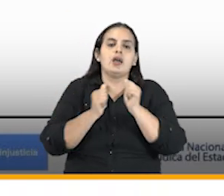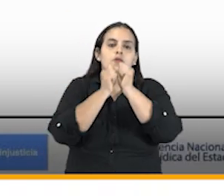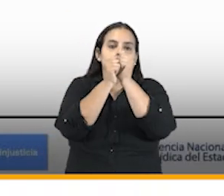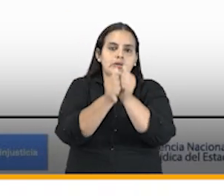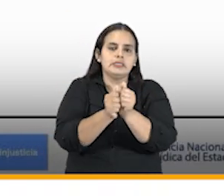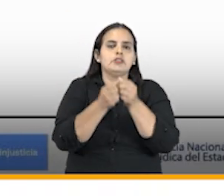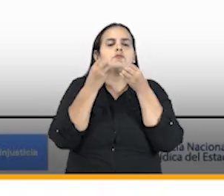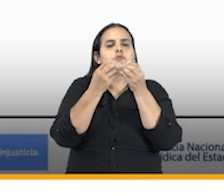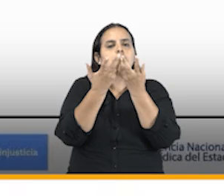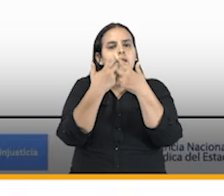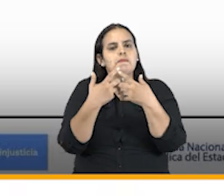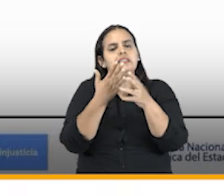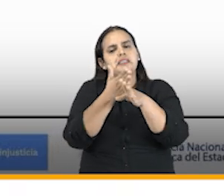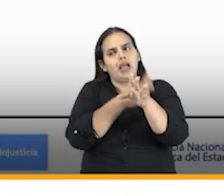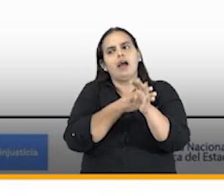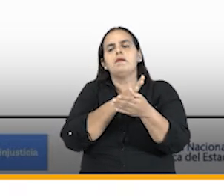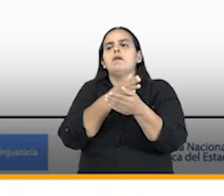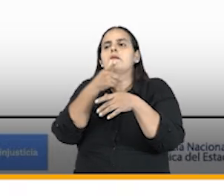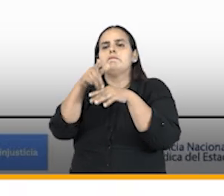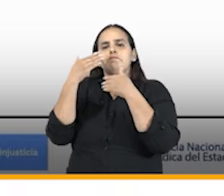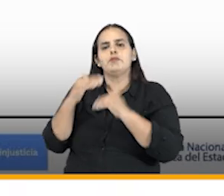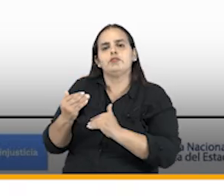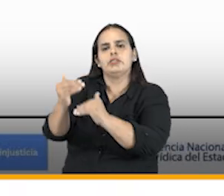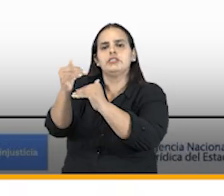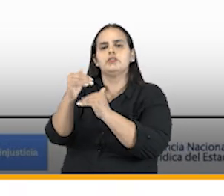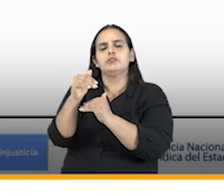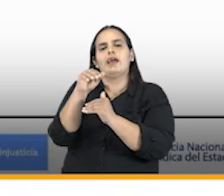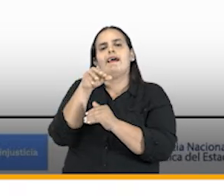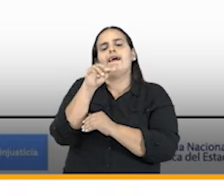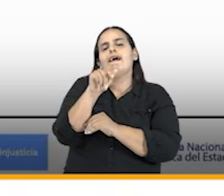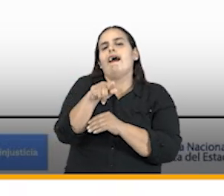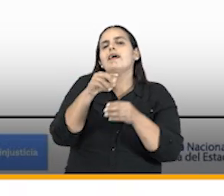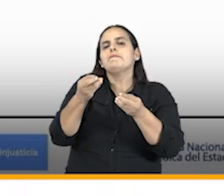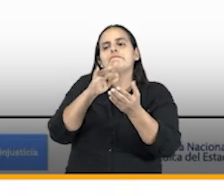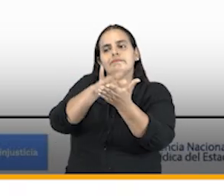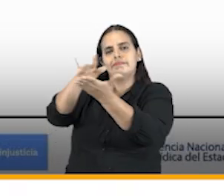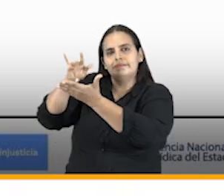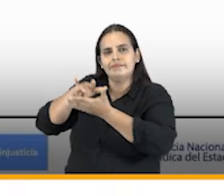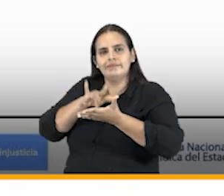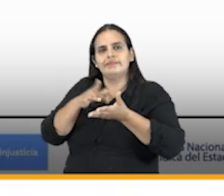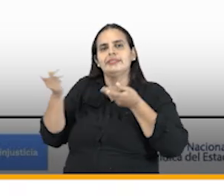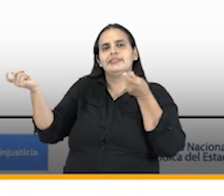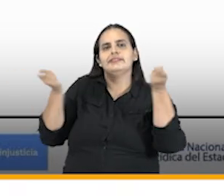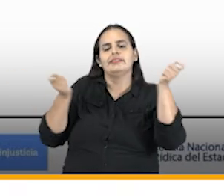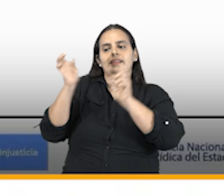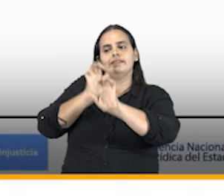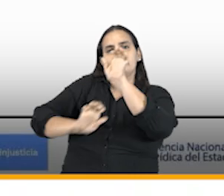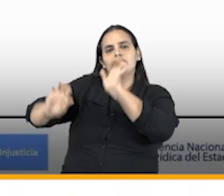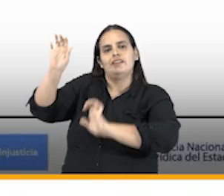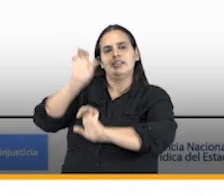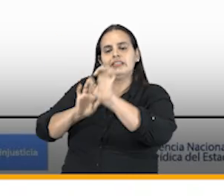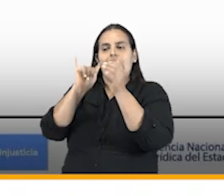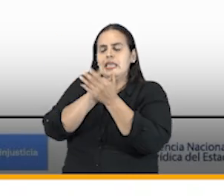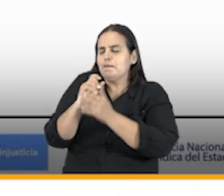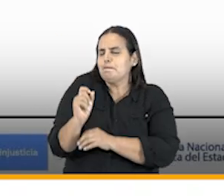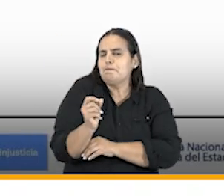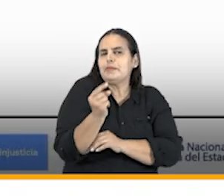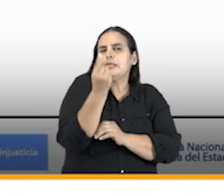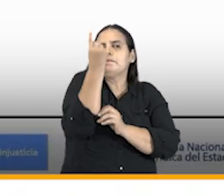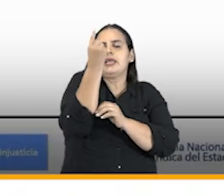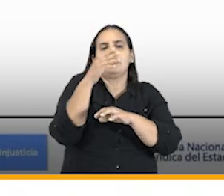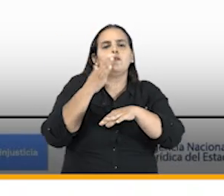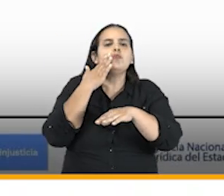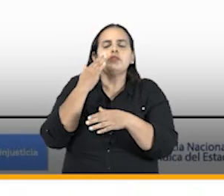acompañando a varias entidades en procesos arbitrales relevantes y participando en la estrategia de defensa desde el comienzo incluso